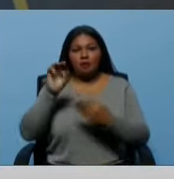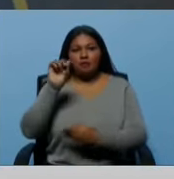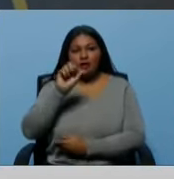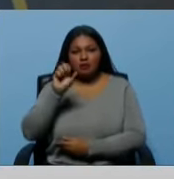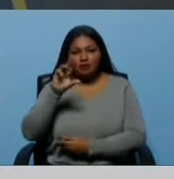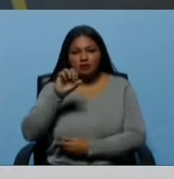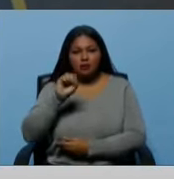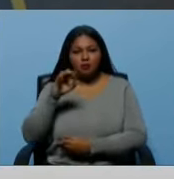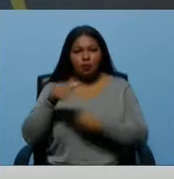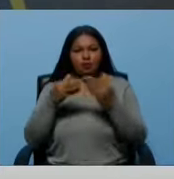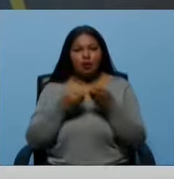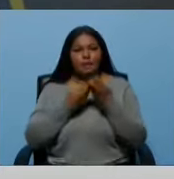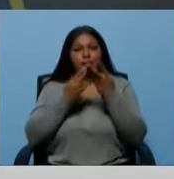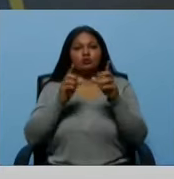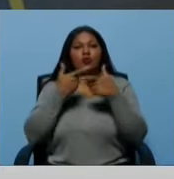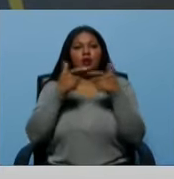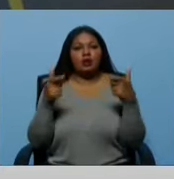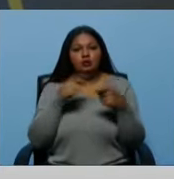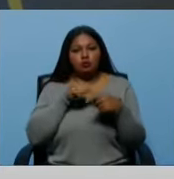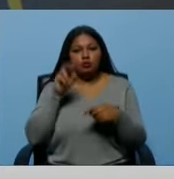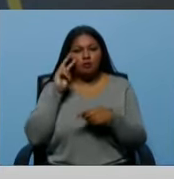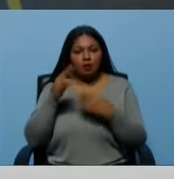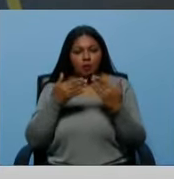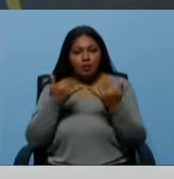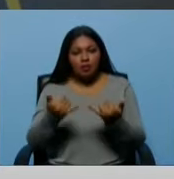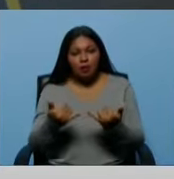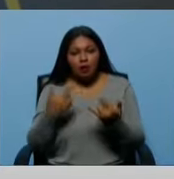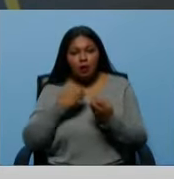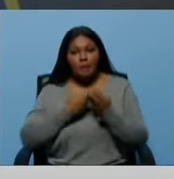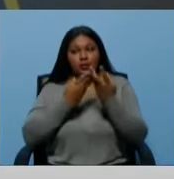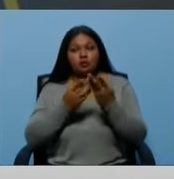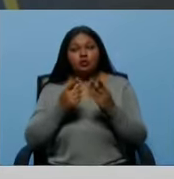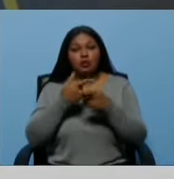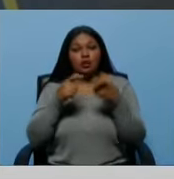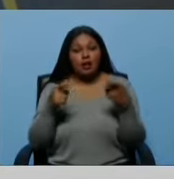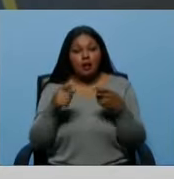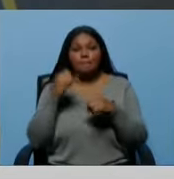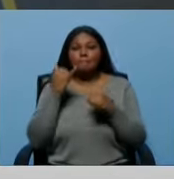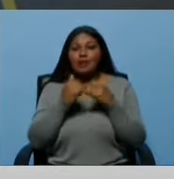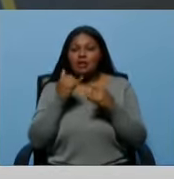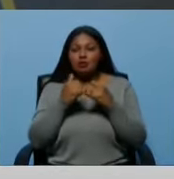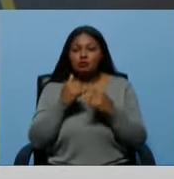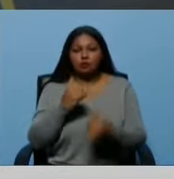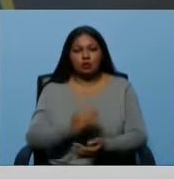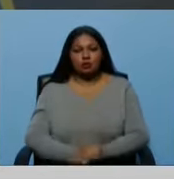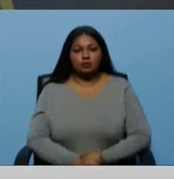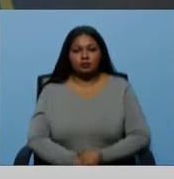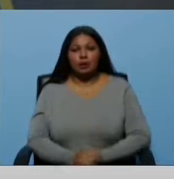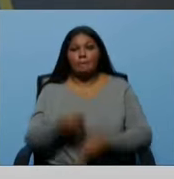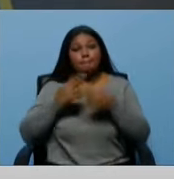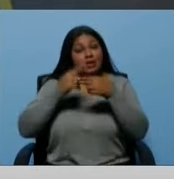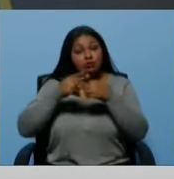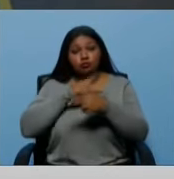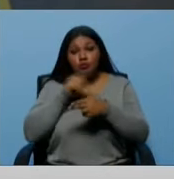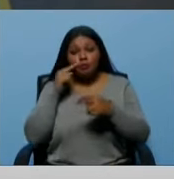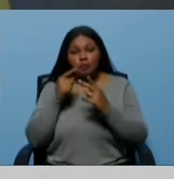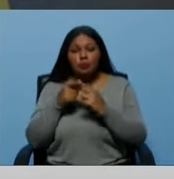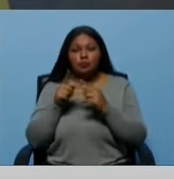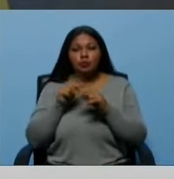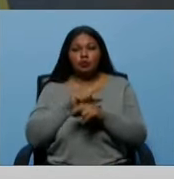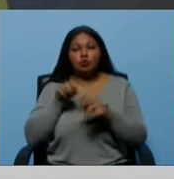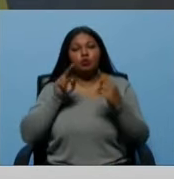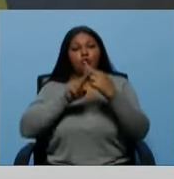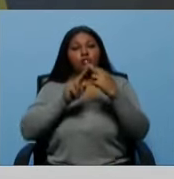una expresión global. Eso significa que el fascismo es una expresión global muy peligrosa, con graves consecuencias, ya la humanidad las conoce.